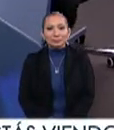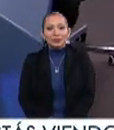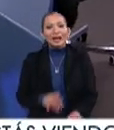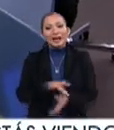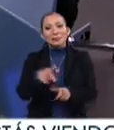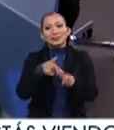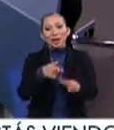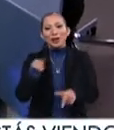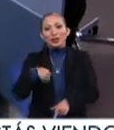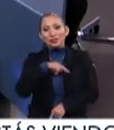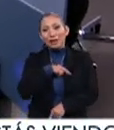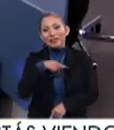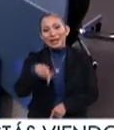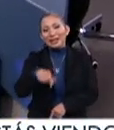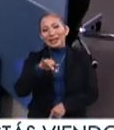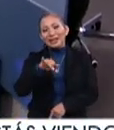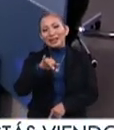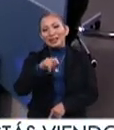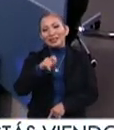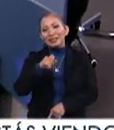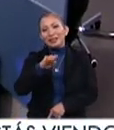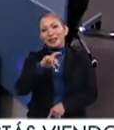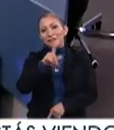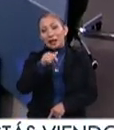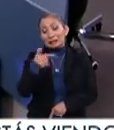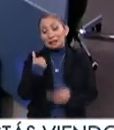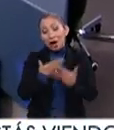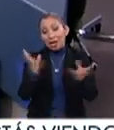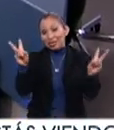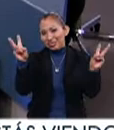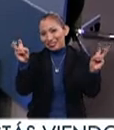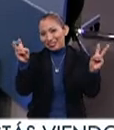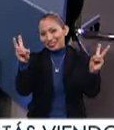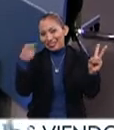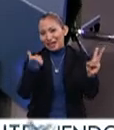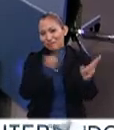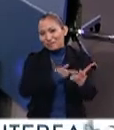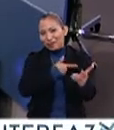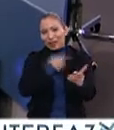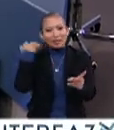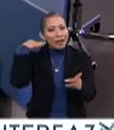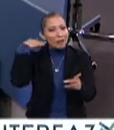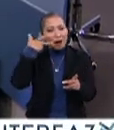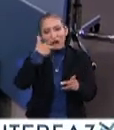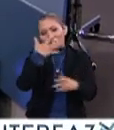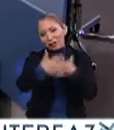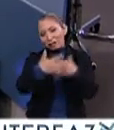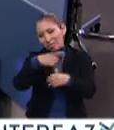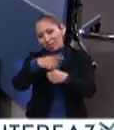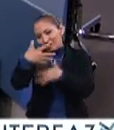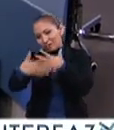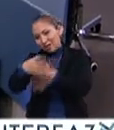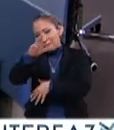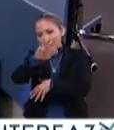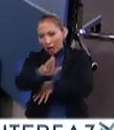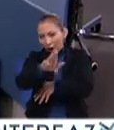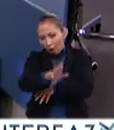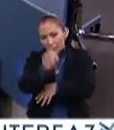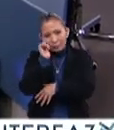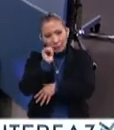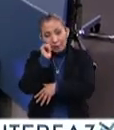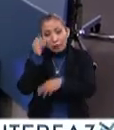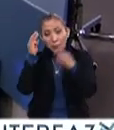Gracias por seguir con nosotros en Interfaz, estamos en nuestra sección, nuestra gustada sección Tacuba 8, cada 15 días, los miércoles, en donde